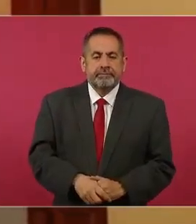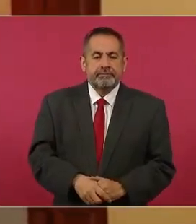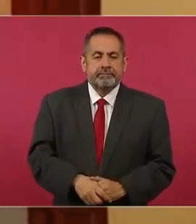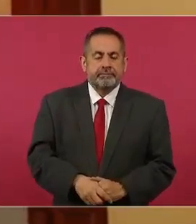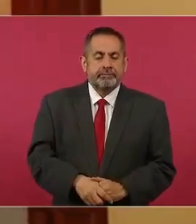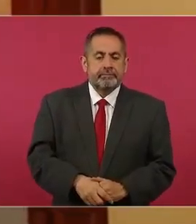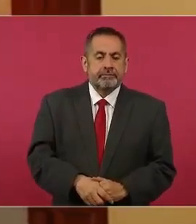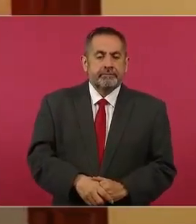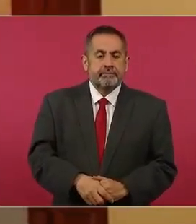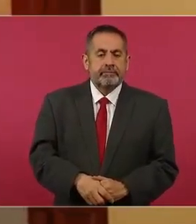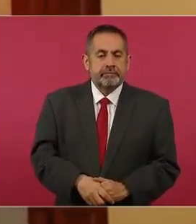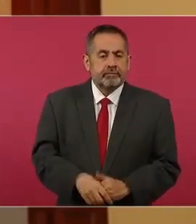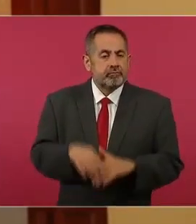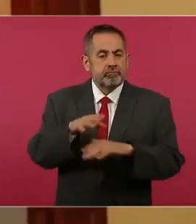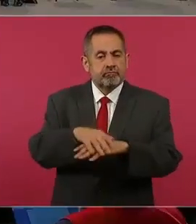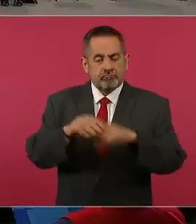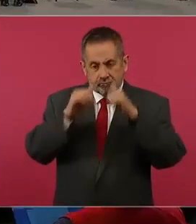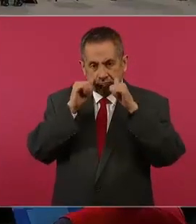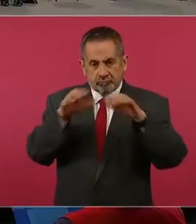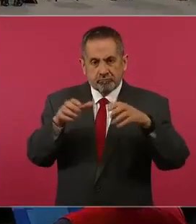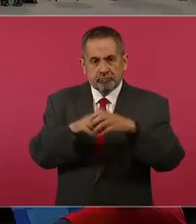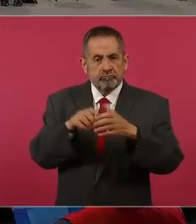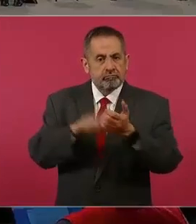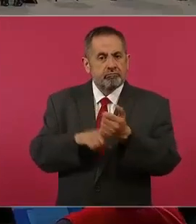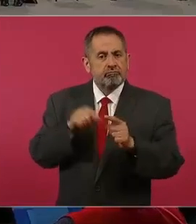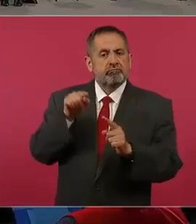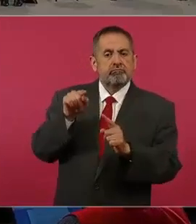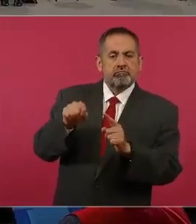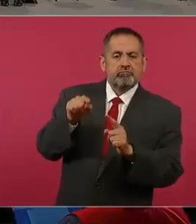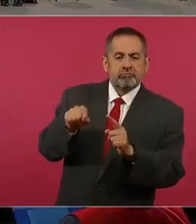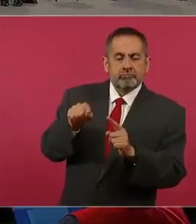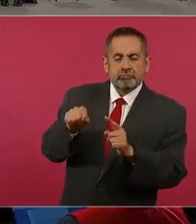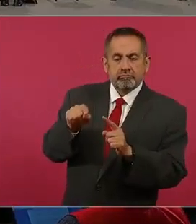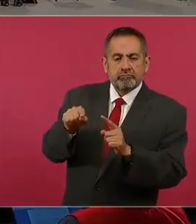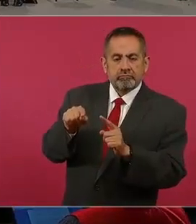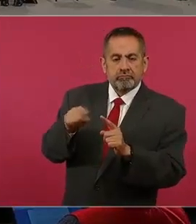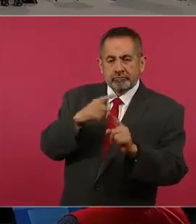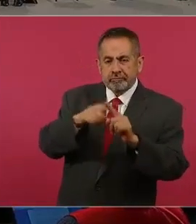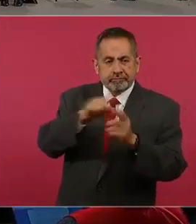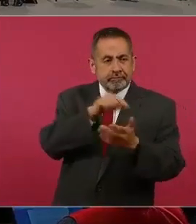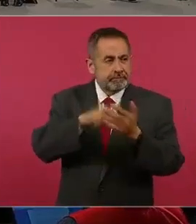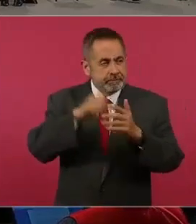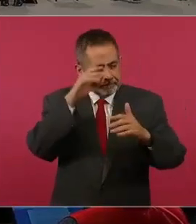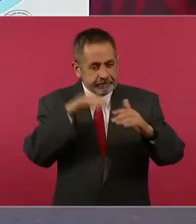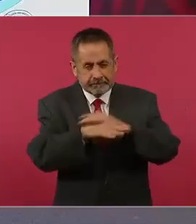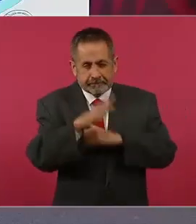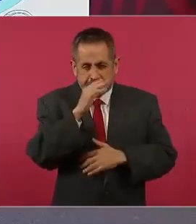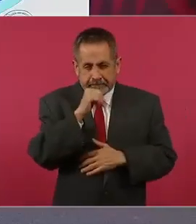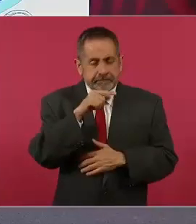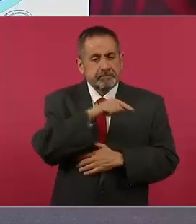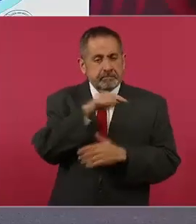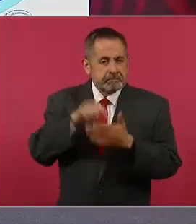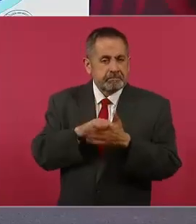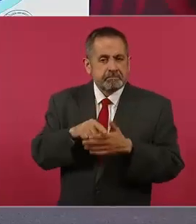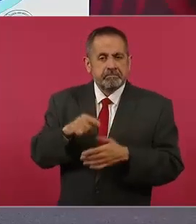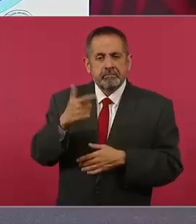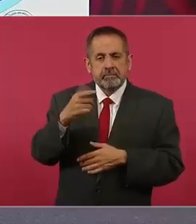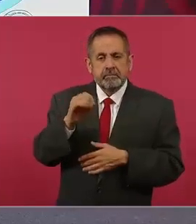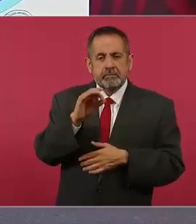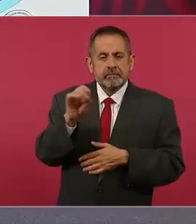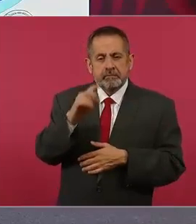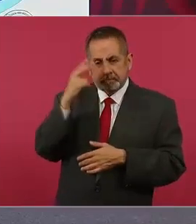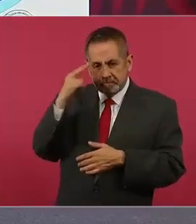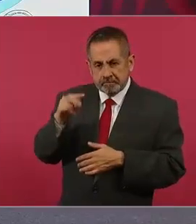Sobre la atención médica de primer contacto en lugares de difícil acceso, en el Golfo de México se